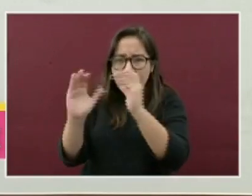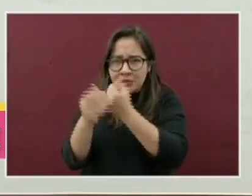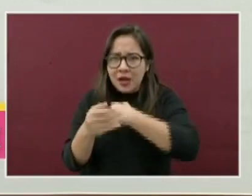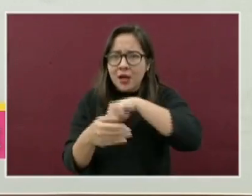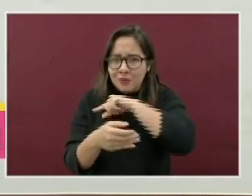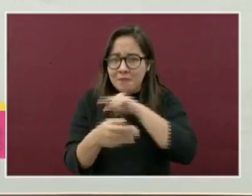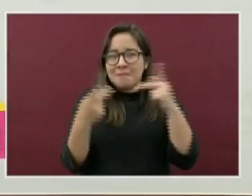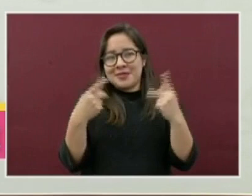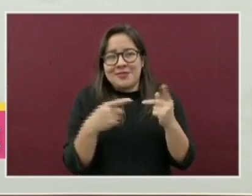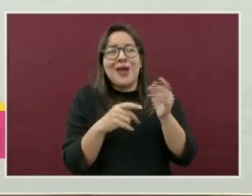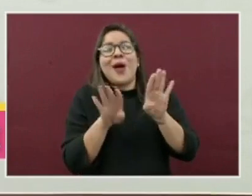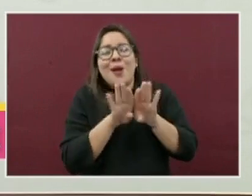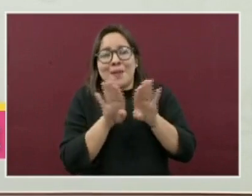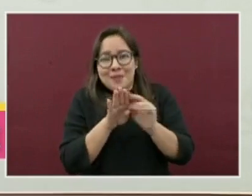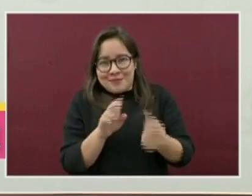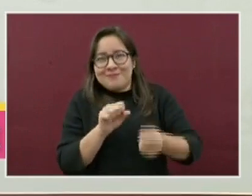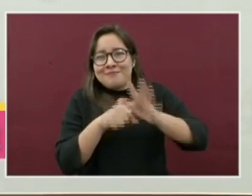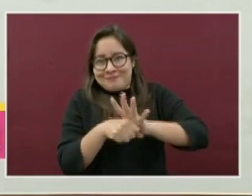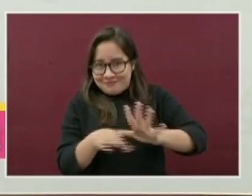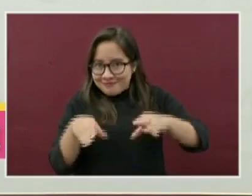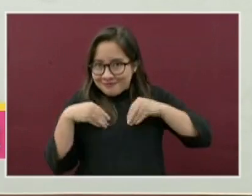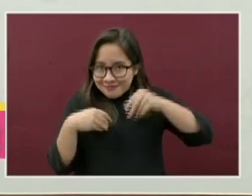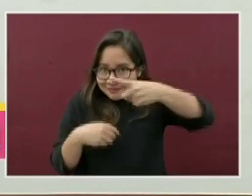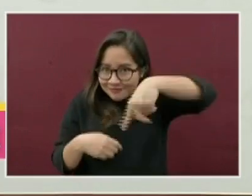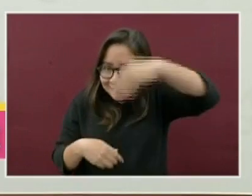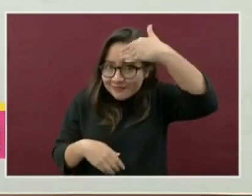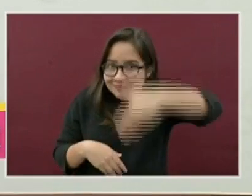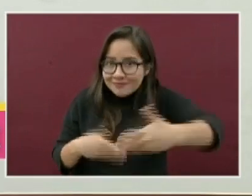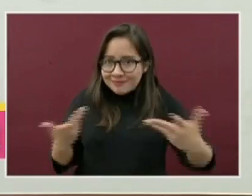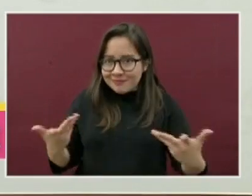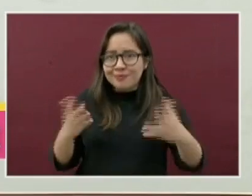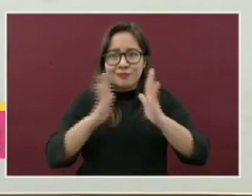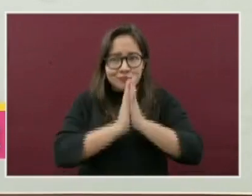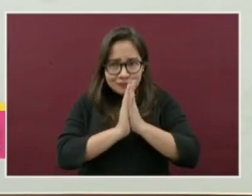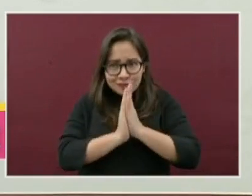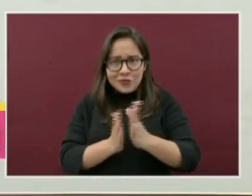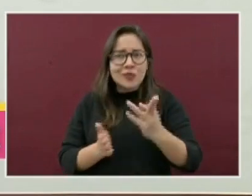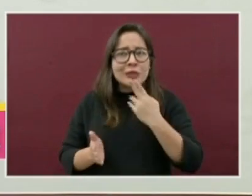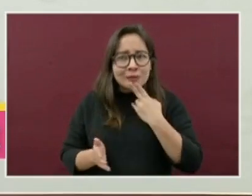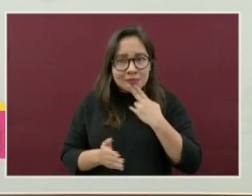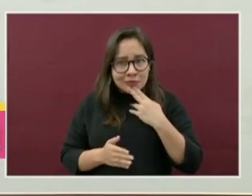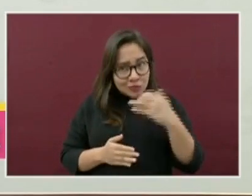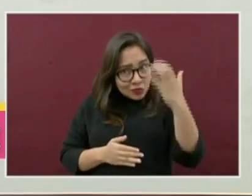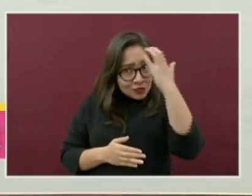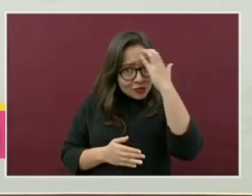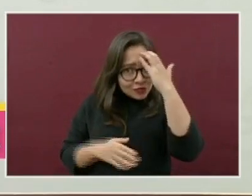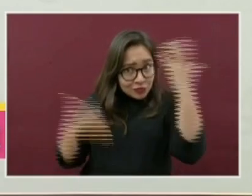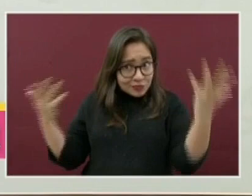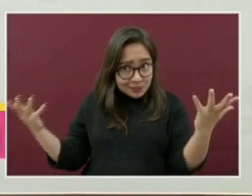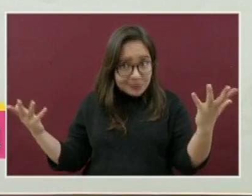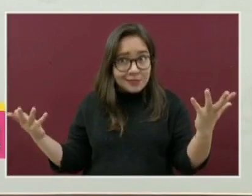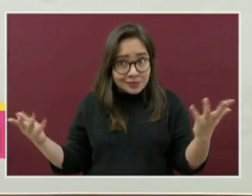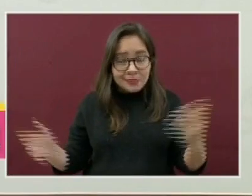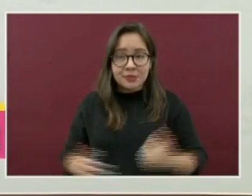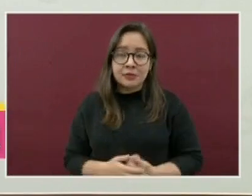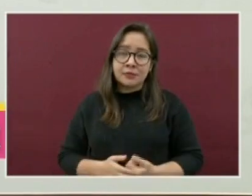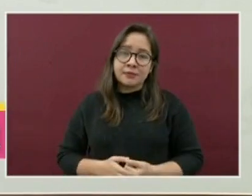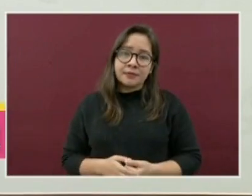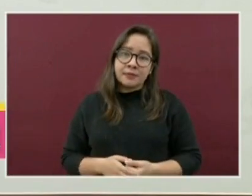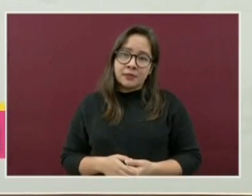gente se contagia del coronavirus. Apliquen, apliquen ese conocimiento. También